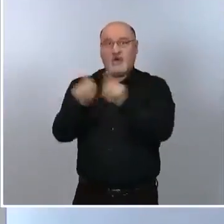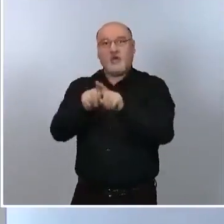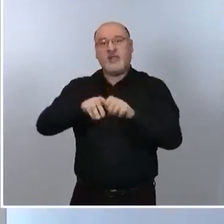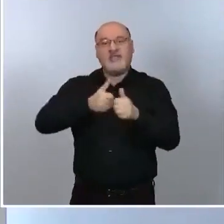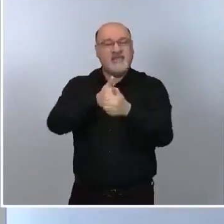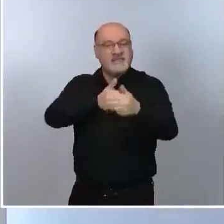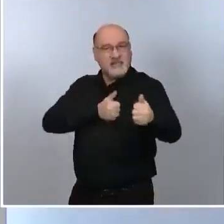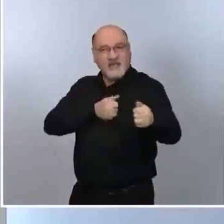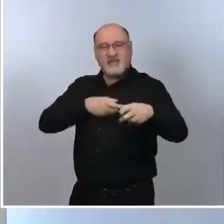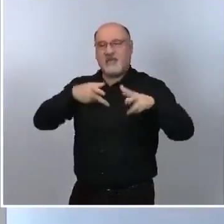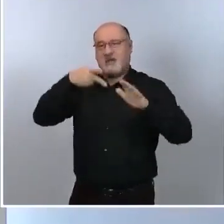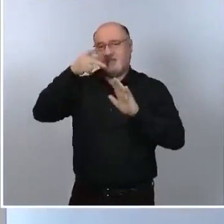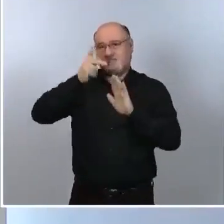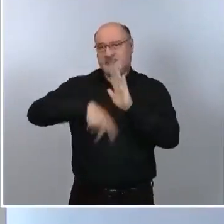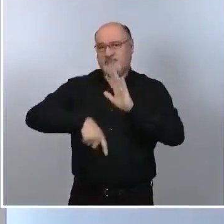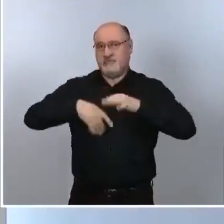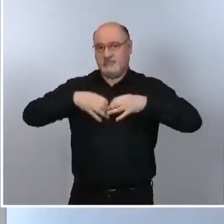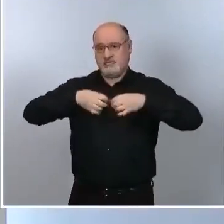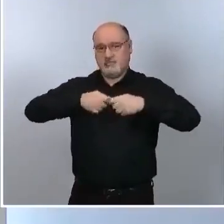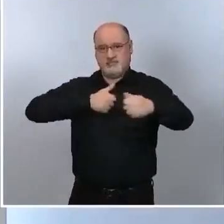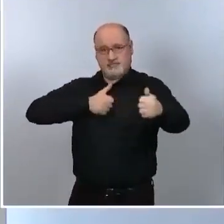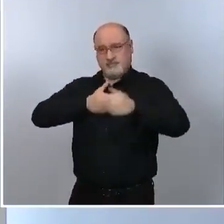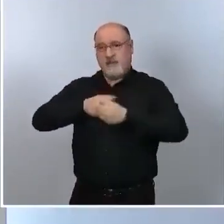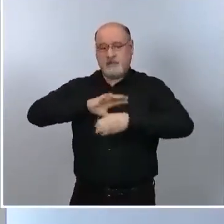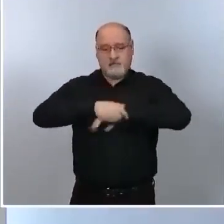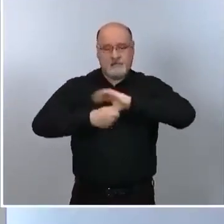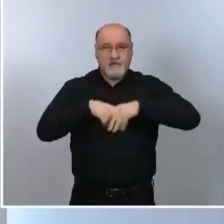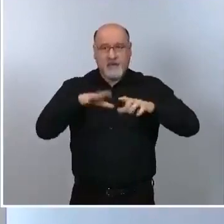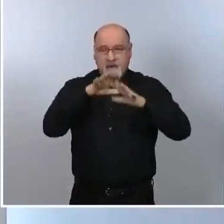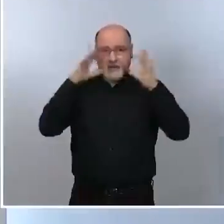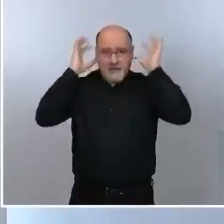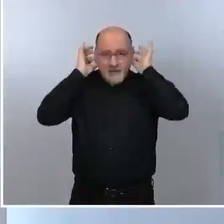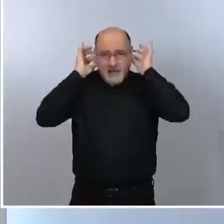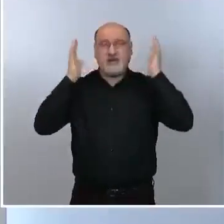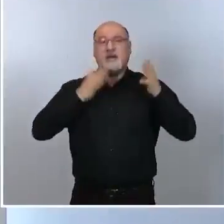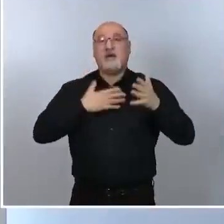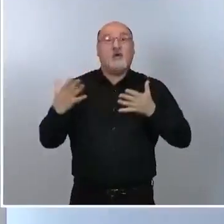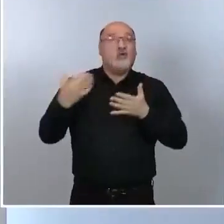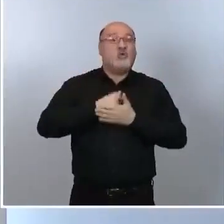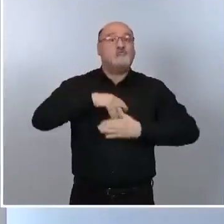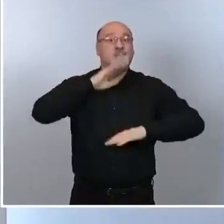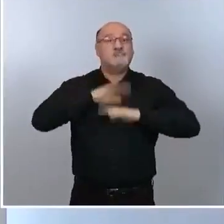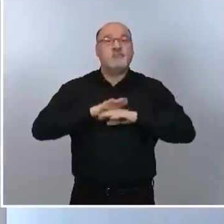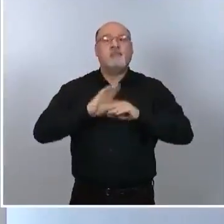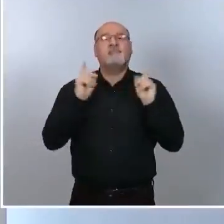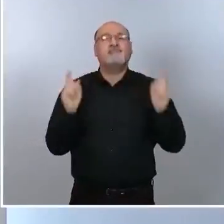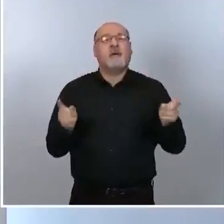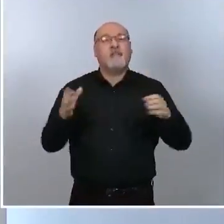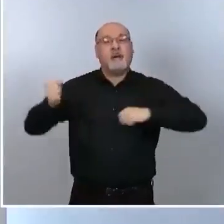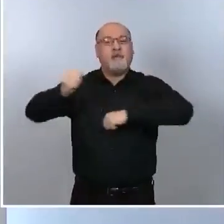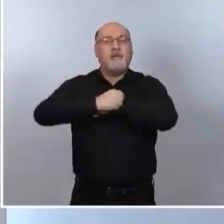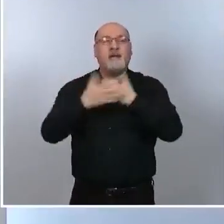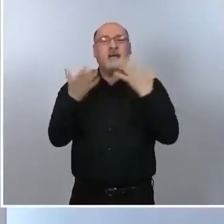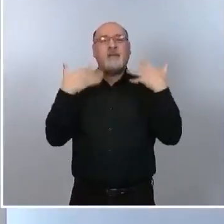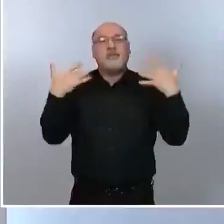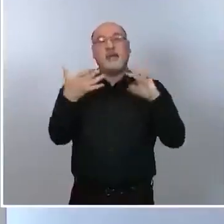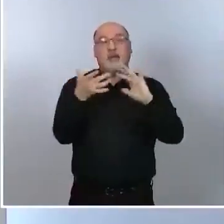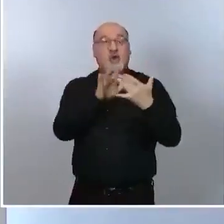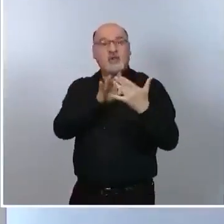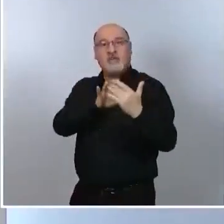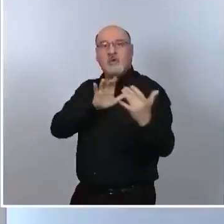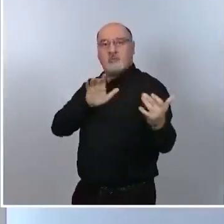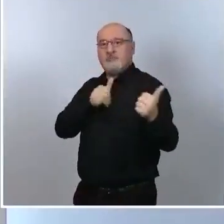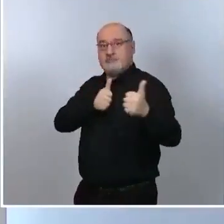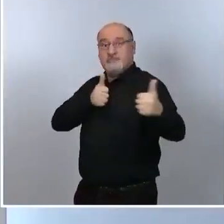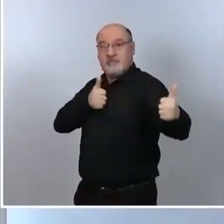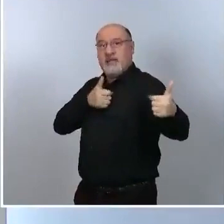el uso de mascarillas, el lavado de manos, la máxima ventilación en los lugares donde estemos y la minimización del contacto siguen siendo tremendamente